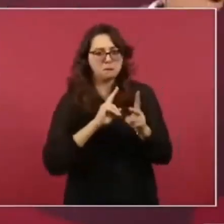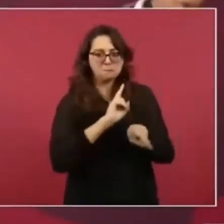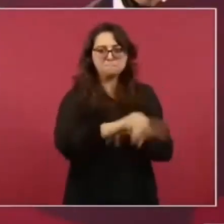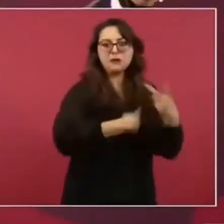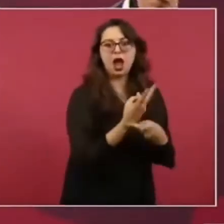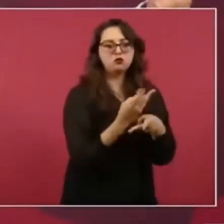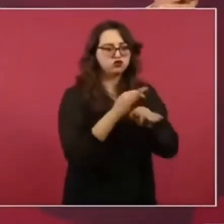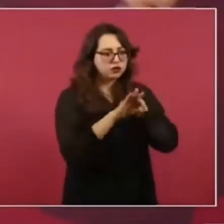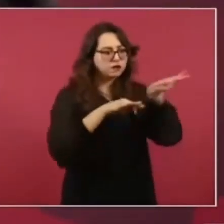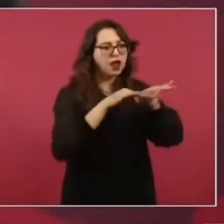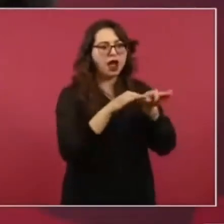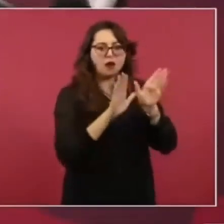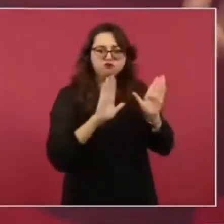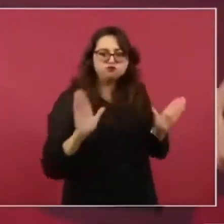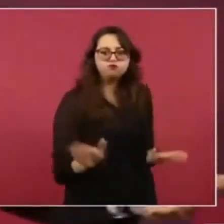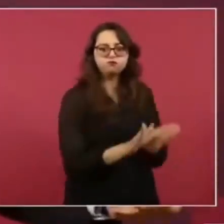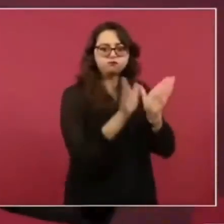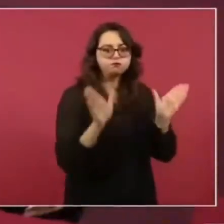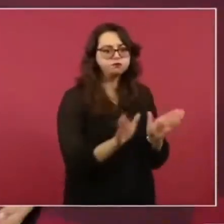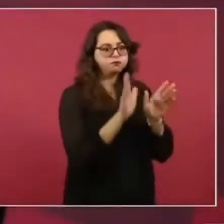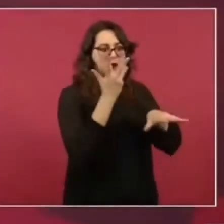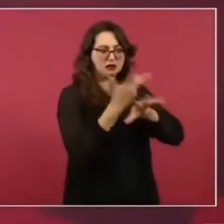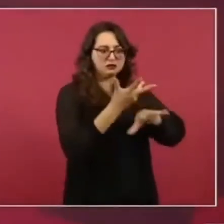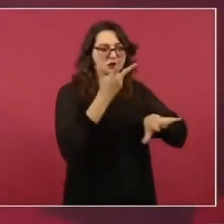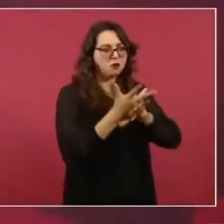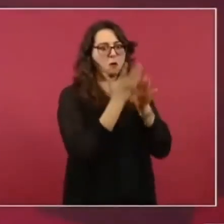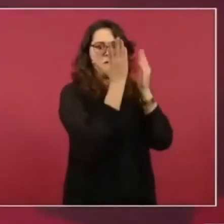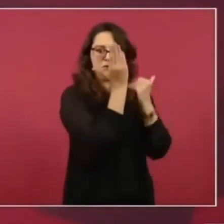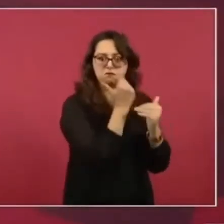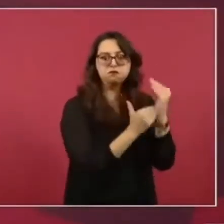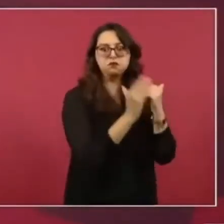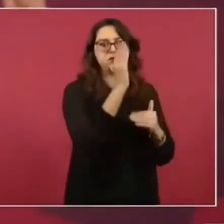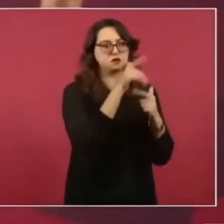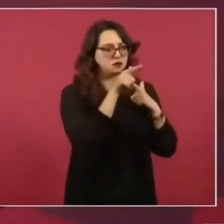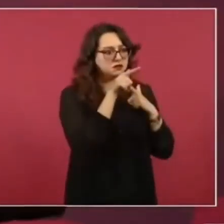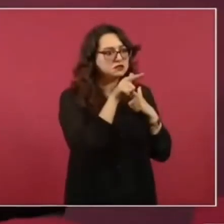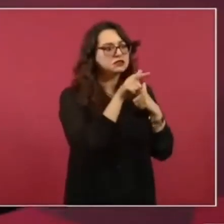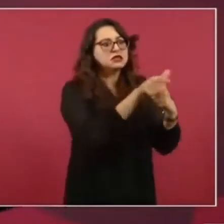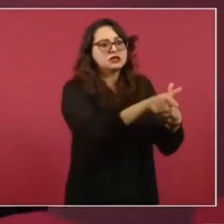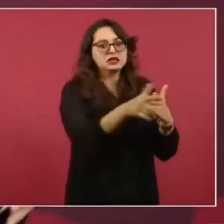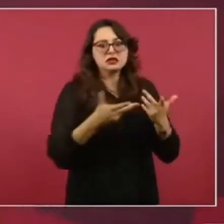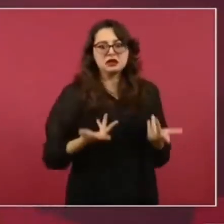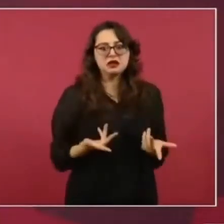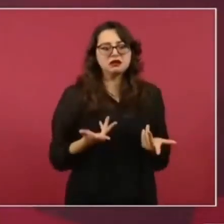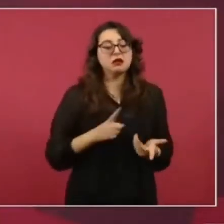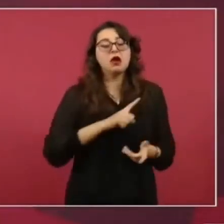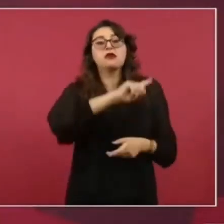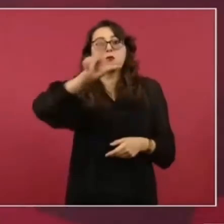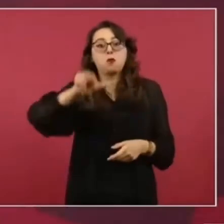qué? Había un ambiente de respeto y de buena vecindad.